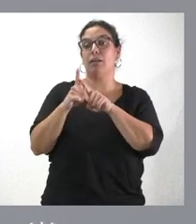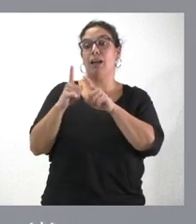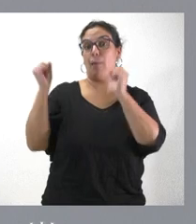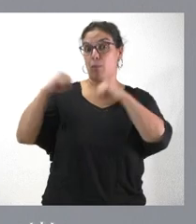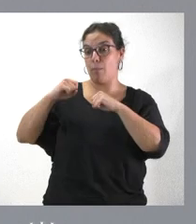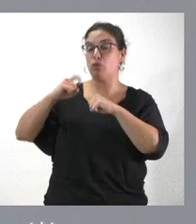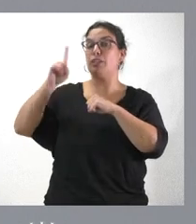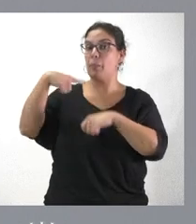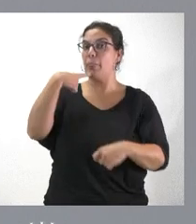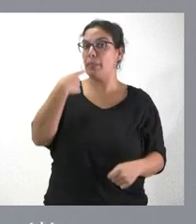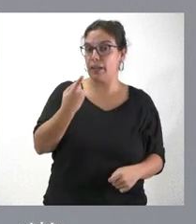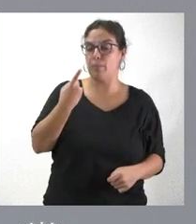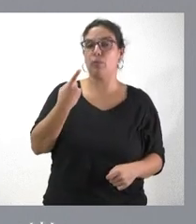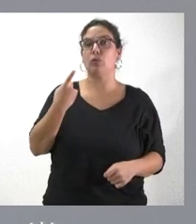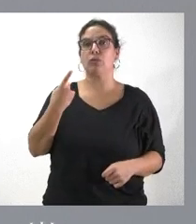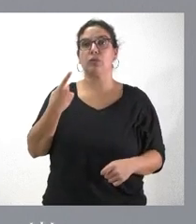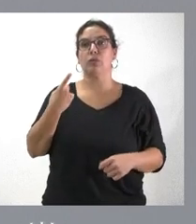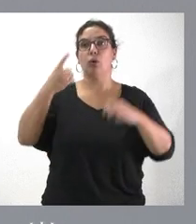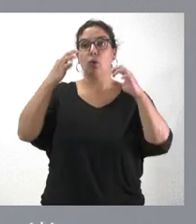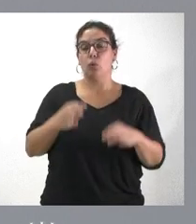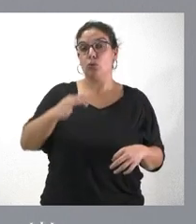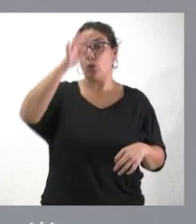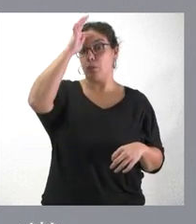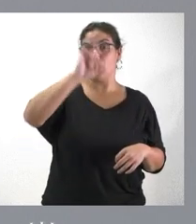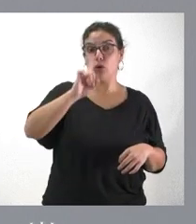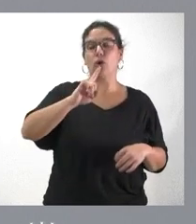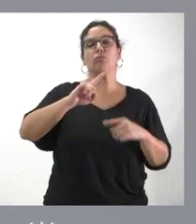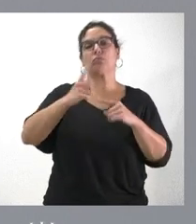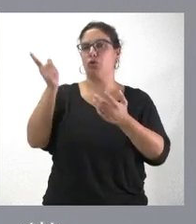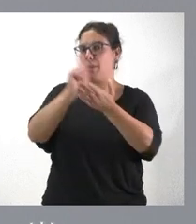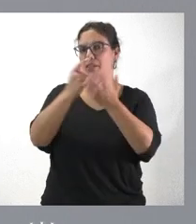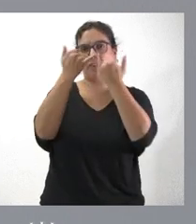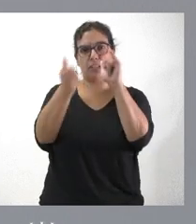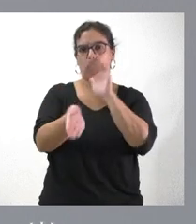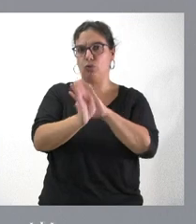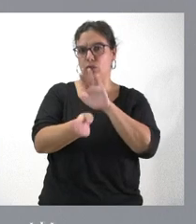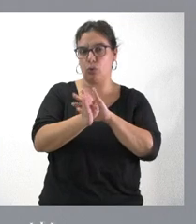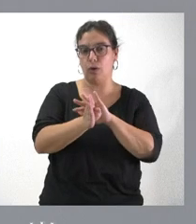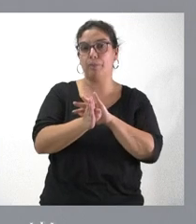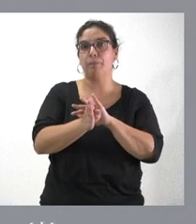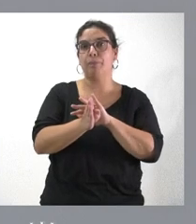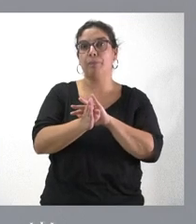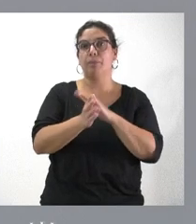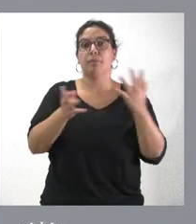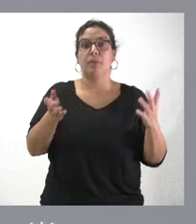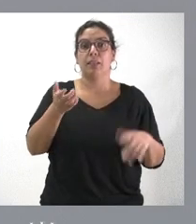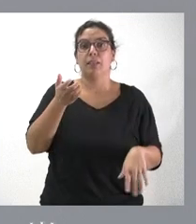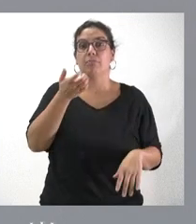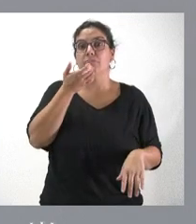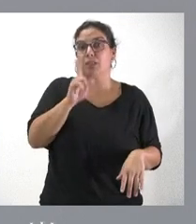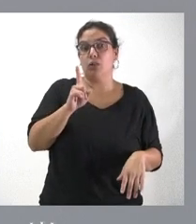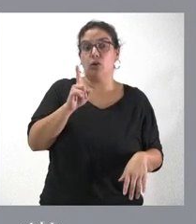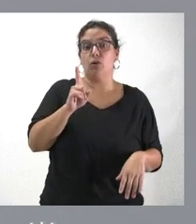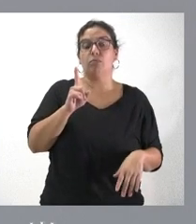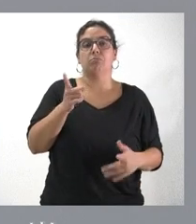en el momento en que ya no fuera fiesta, el 23 de abril volvería a ser festivo en Castilla y León. De no haber aprobado esto hubiera sido un día laborable, lo